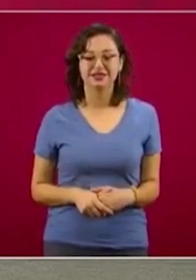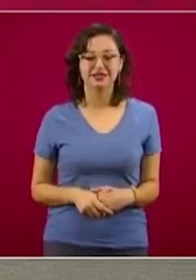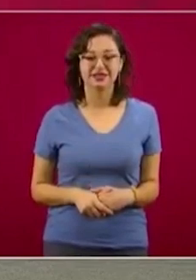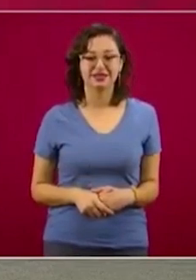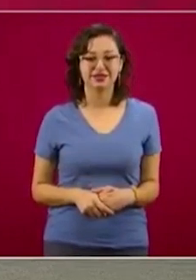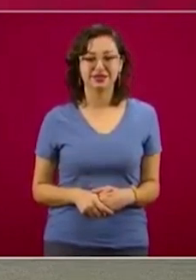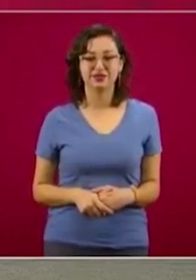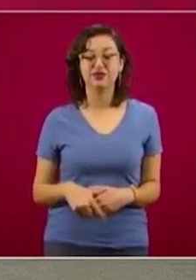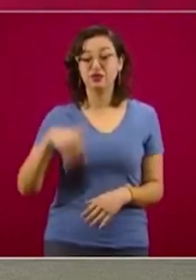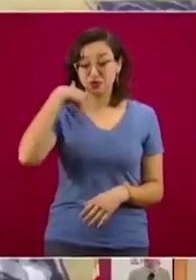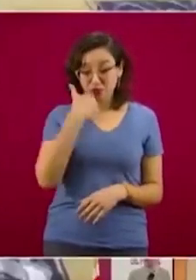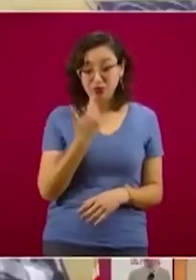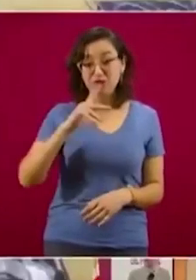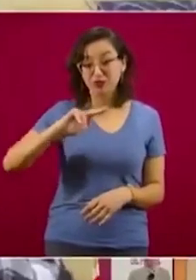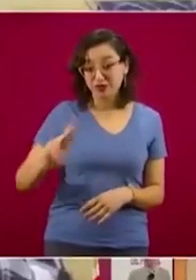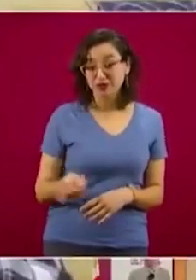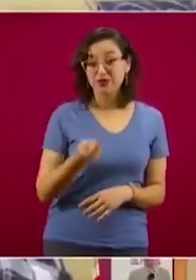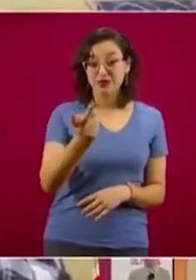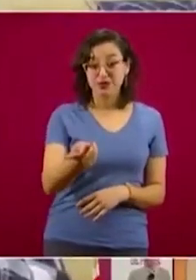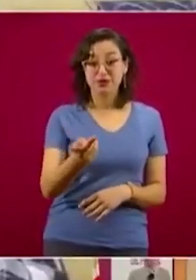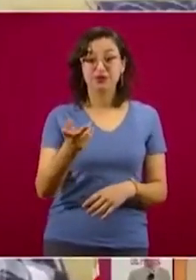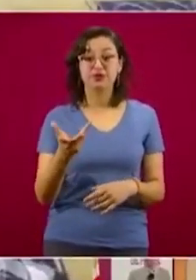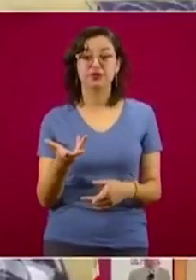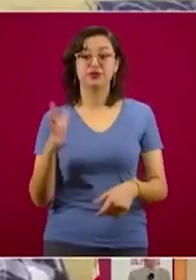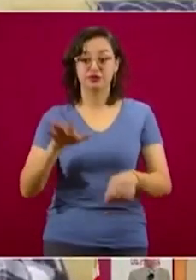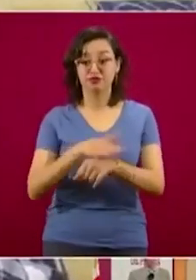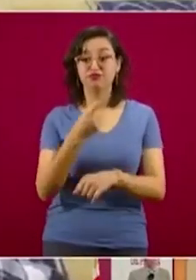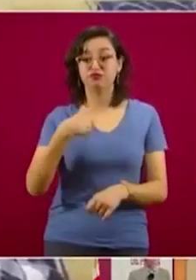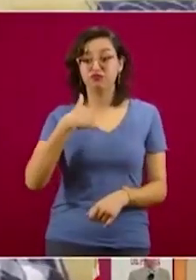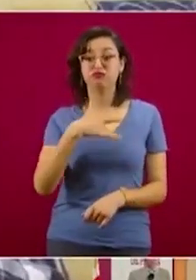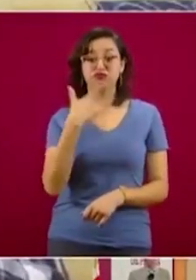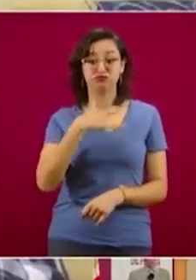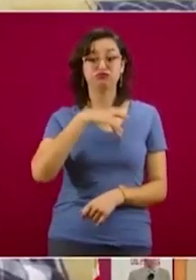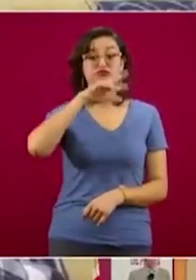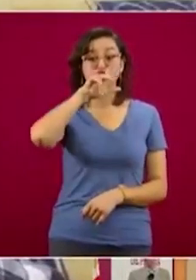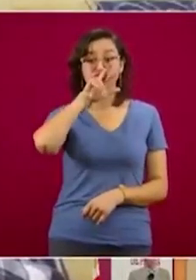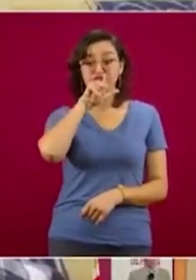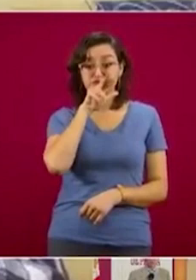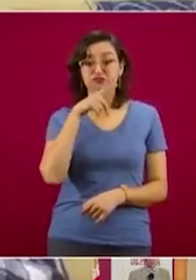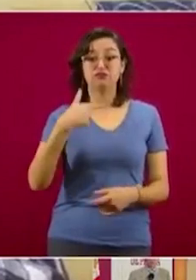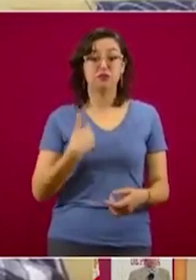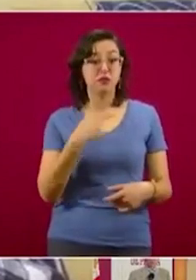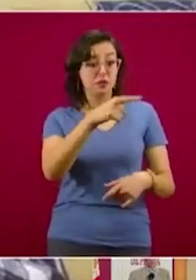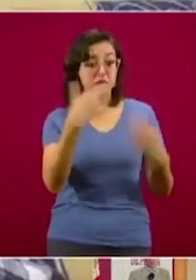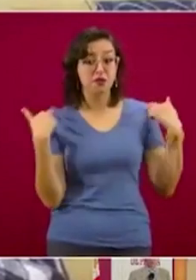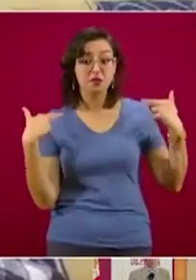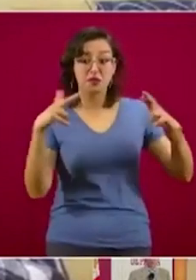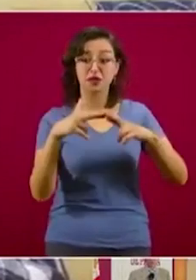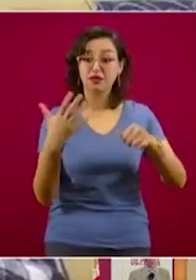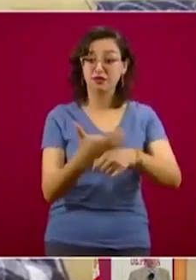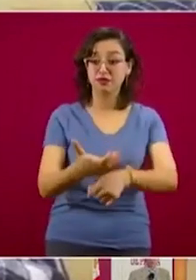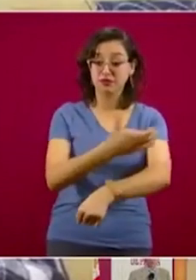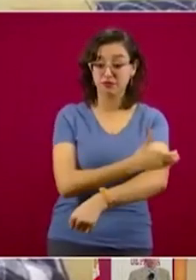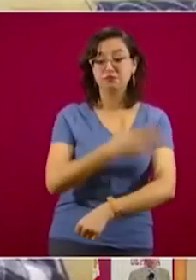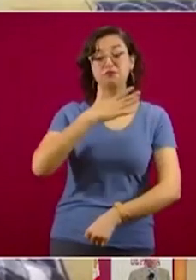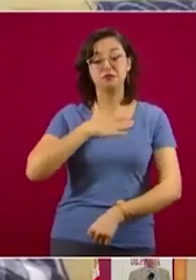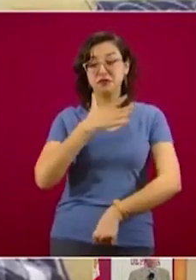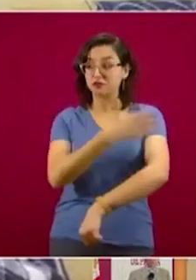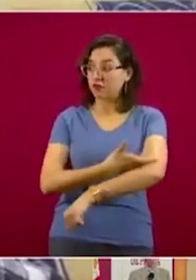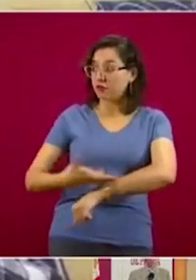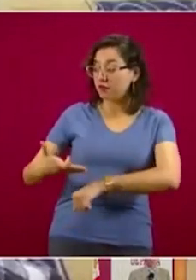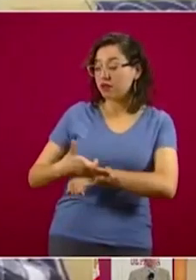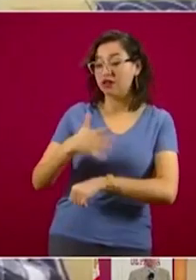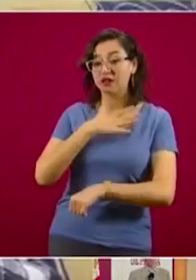Le quiero hacer una pregunta porque estoy preocupada por la salud de mis maestros, compañeros, mía y de mi